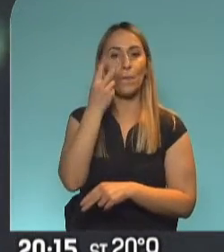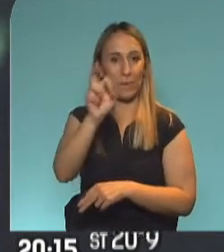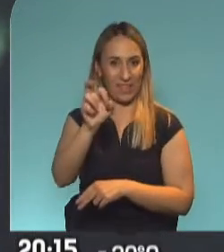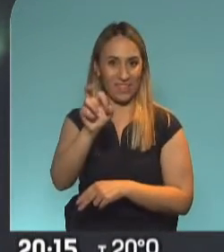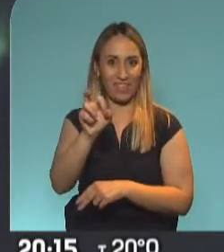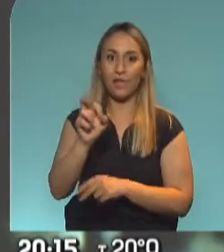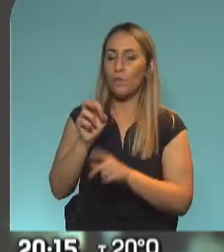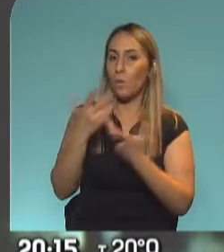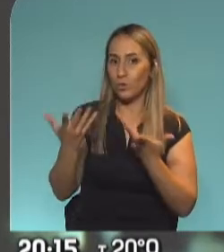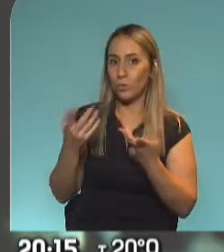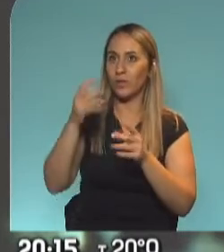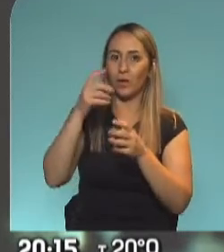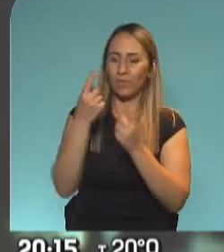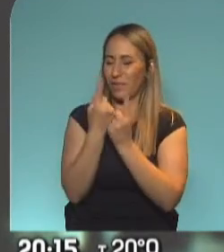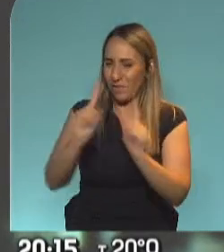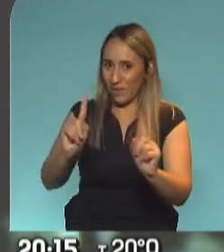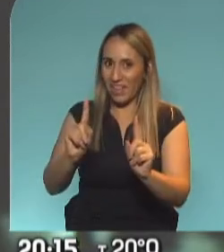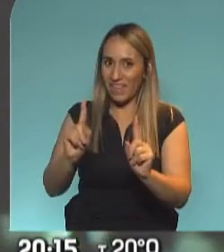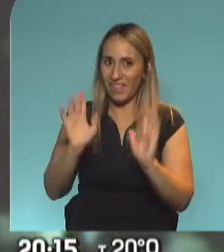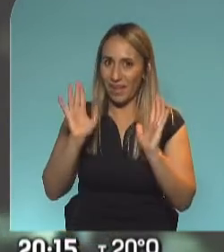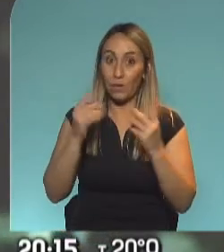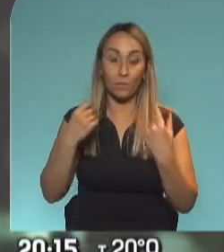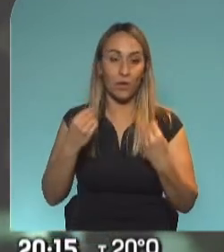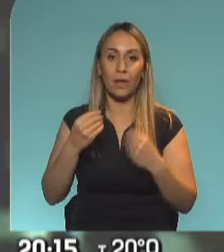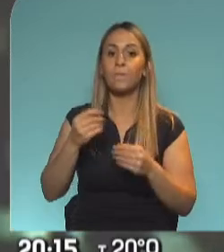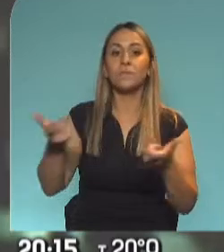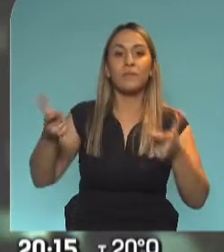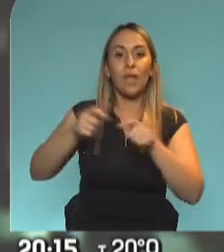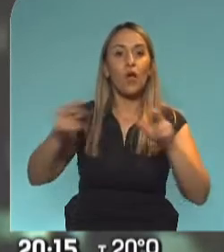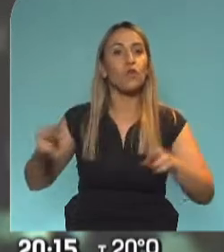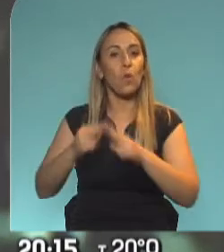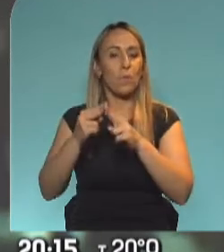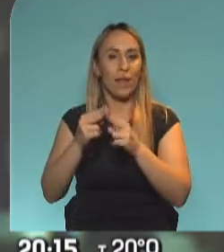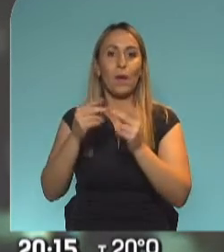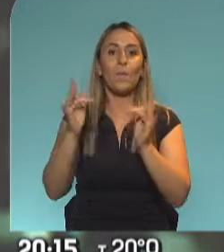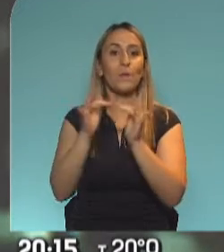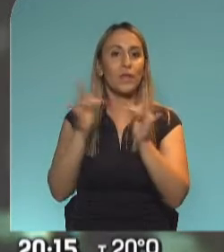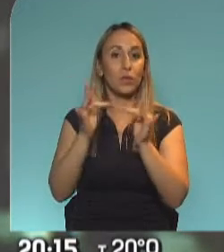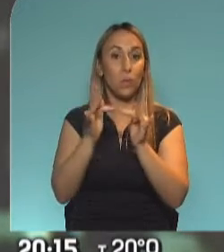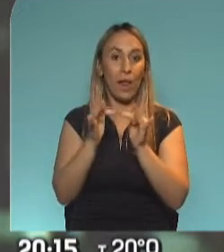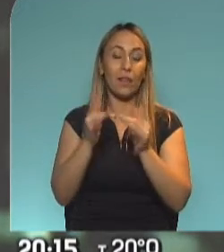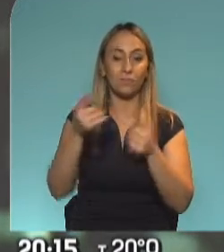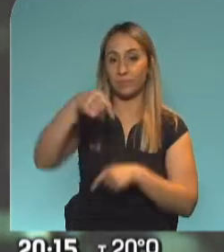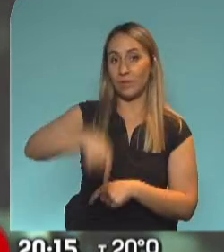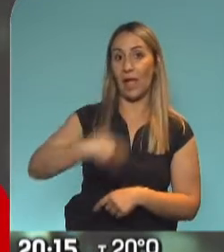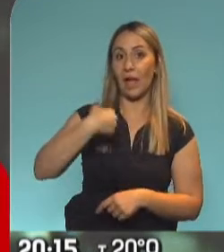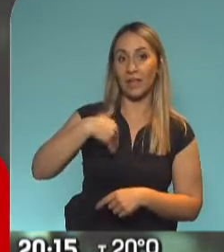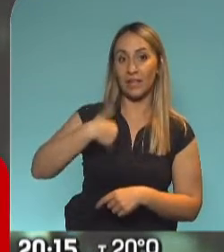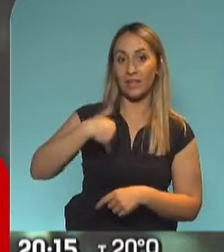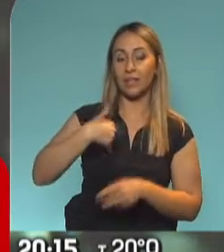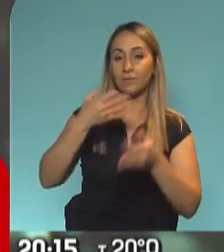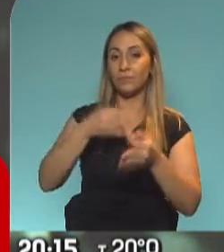lugar, Ayelen. Así es, una cumbre totalmente excepcional porque va a ser una cumbre virtual, recordemos que nosotros aquí en Argentina fuimos